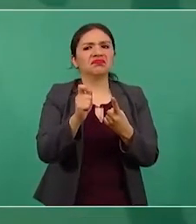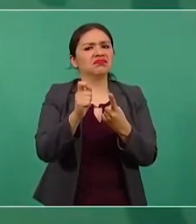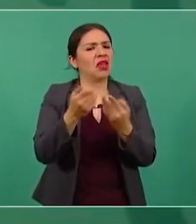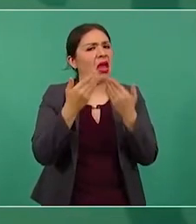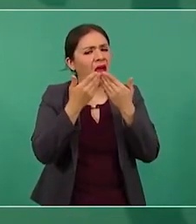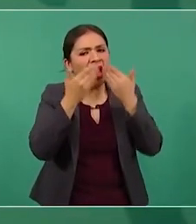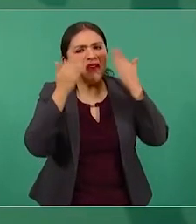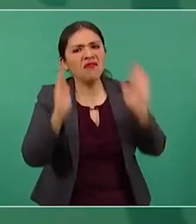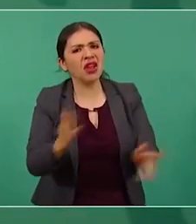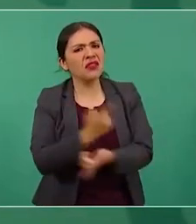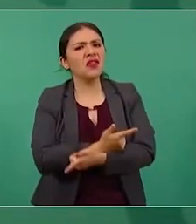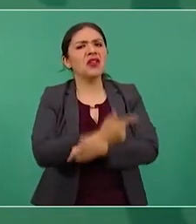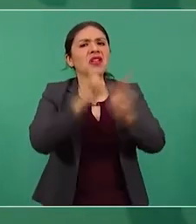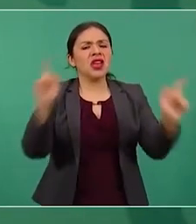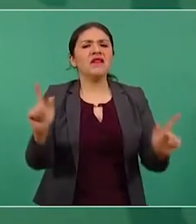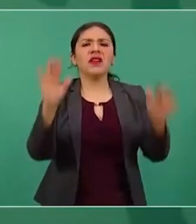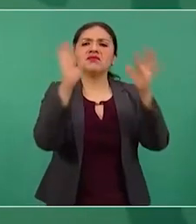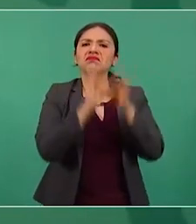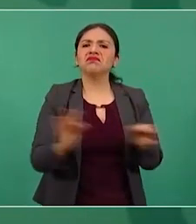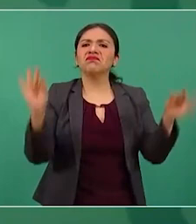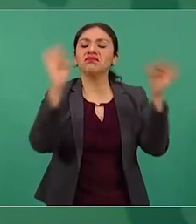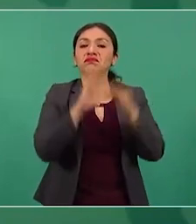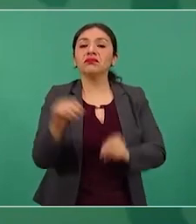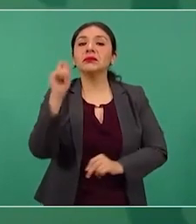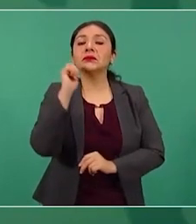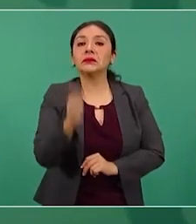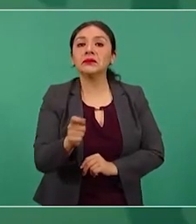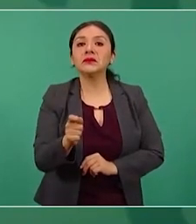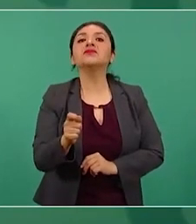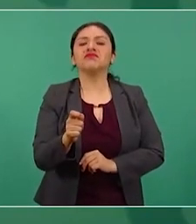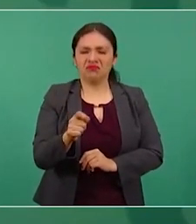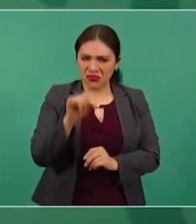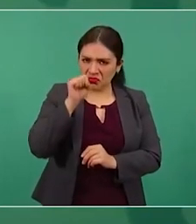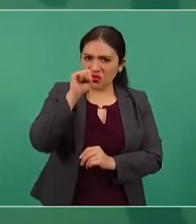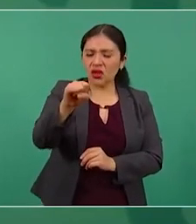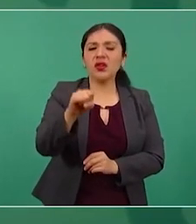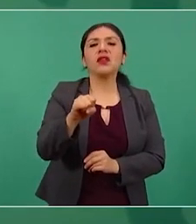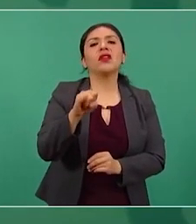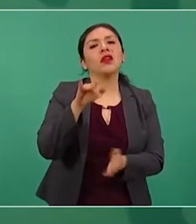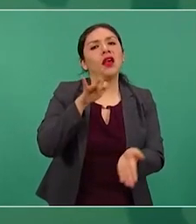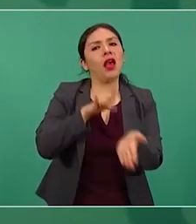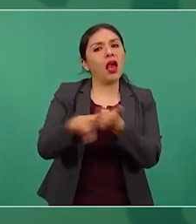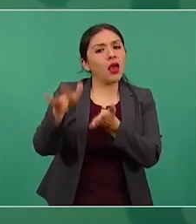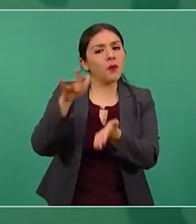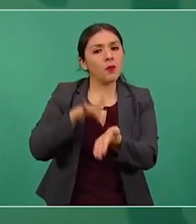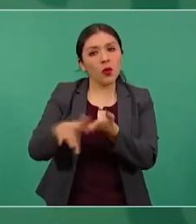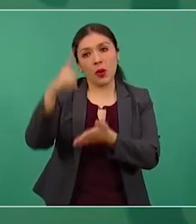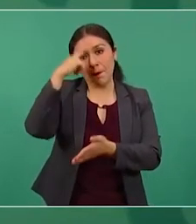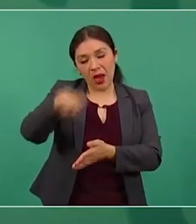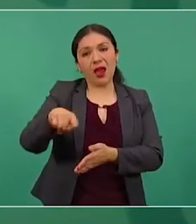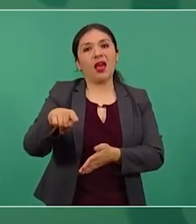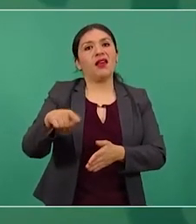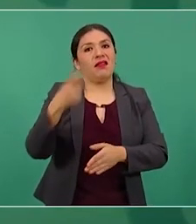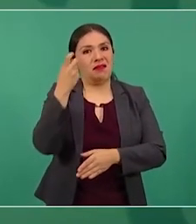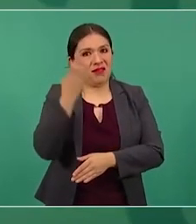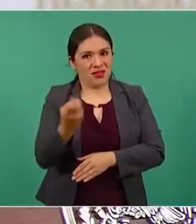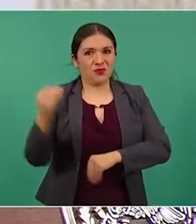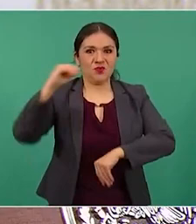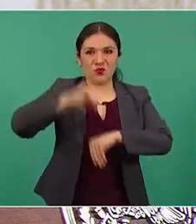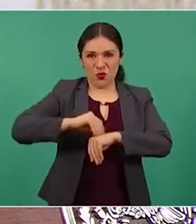a favor del régimen,